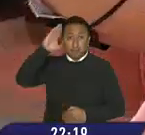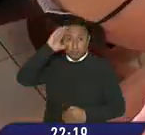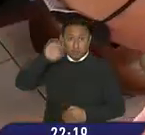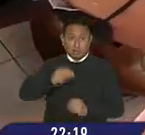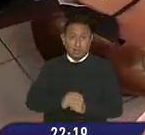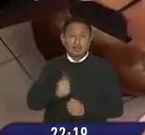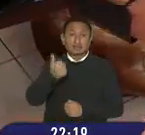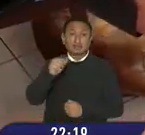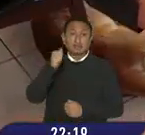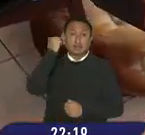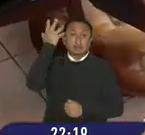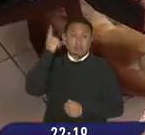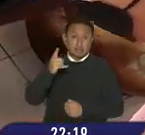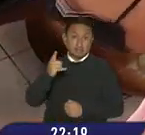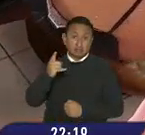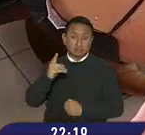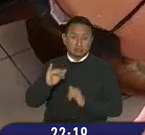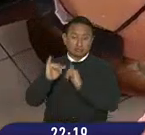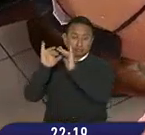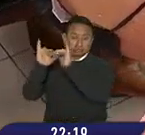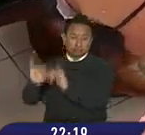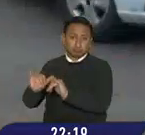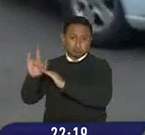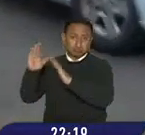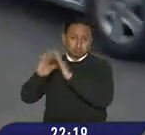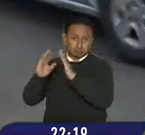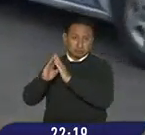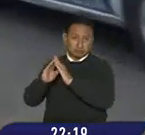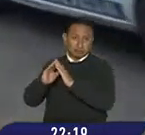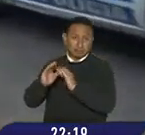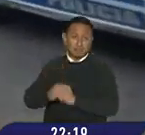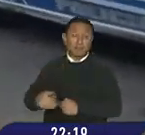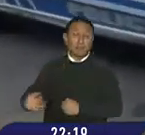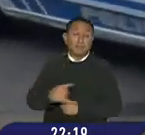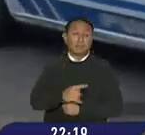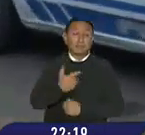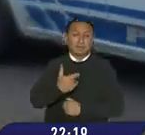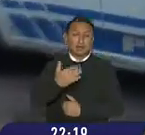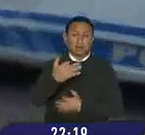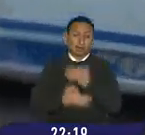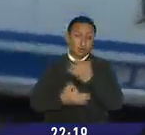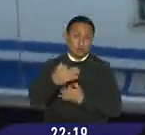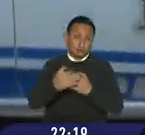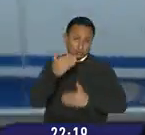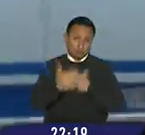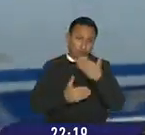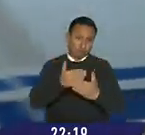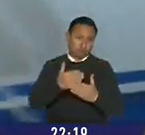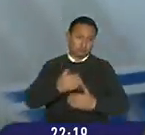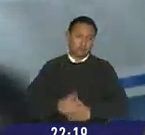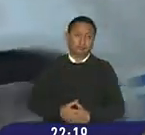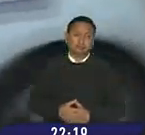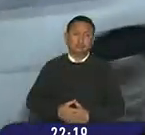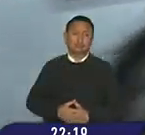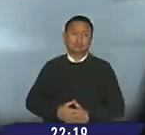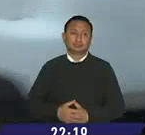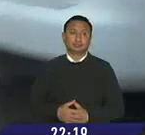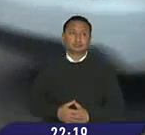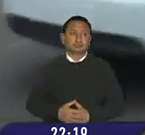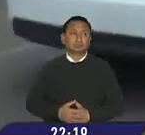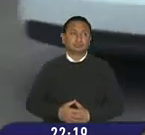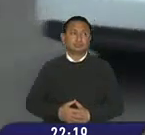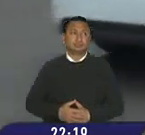días de incapacidad mientras avanza el proceso judicial por el delito de ataque y resistencia. Desde Los Ríos